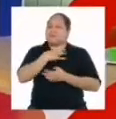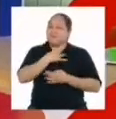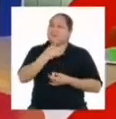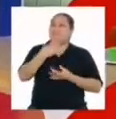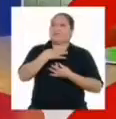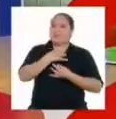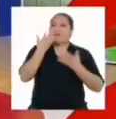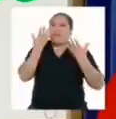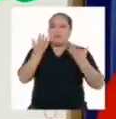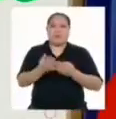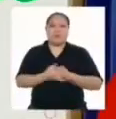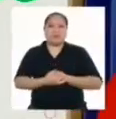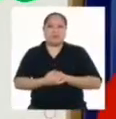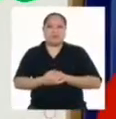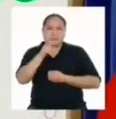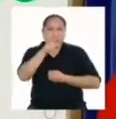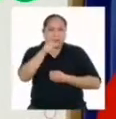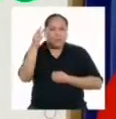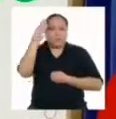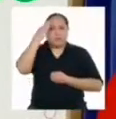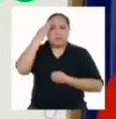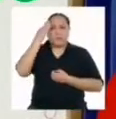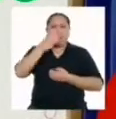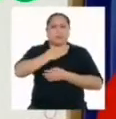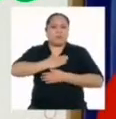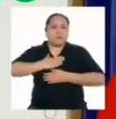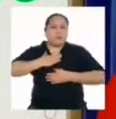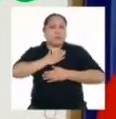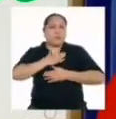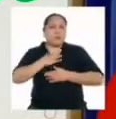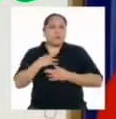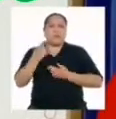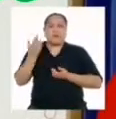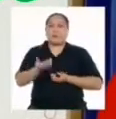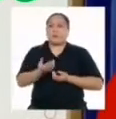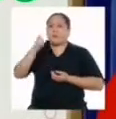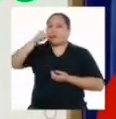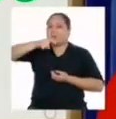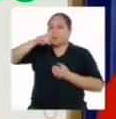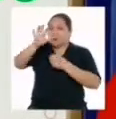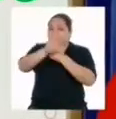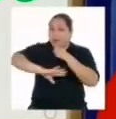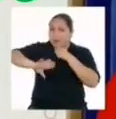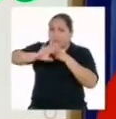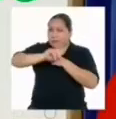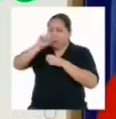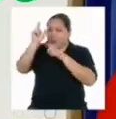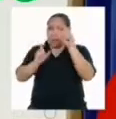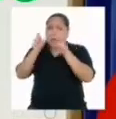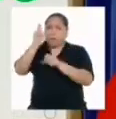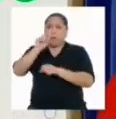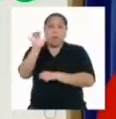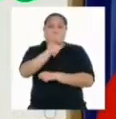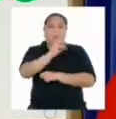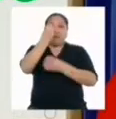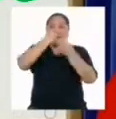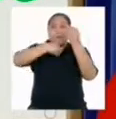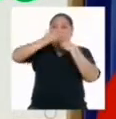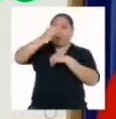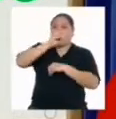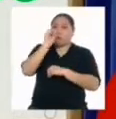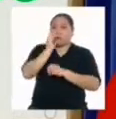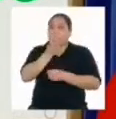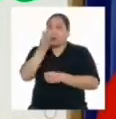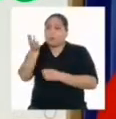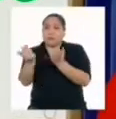interesantísimo. ¿Sabían que la recreación es una necesidad básica del ser humano? Así como alimentarnos